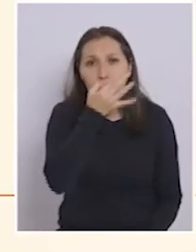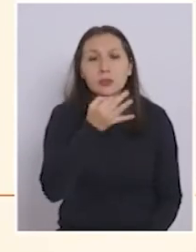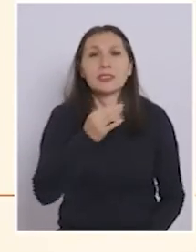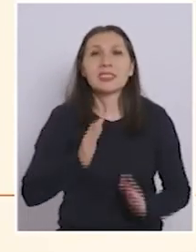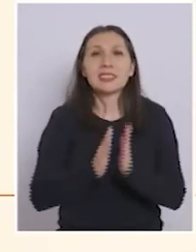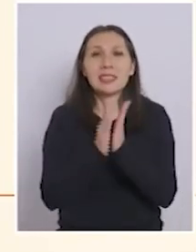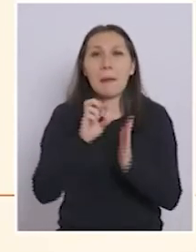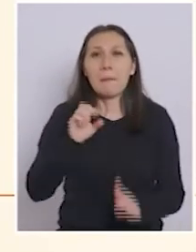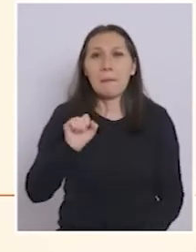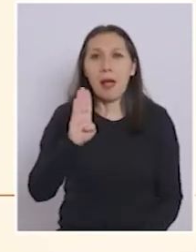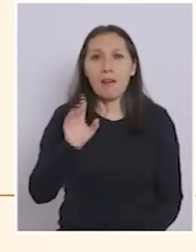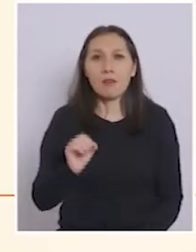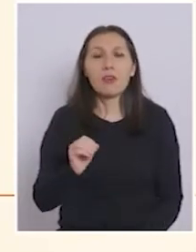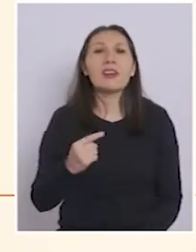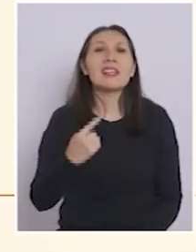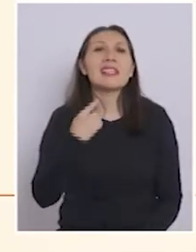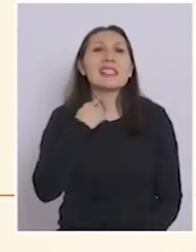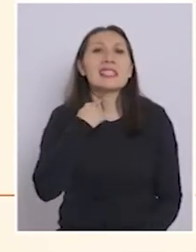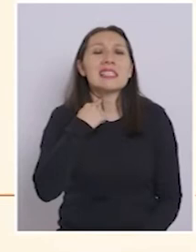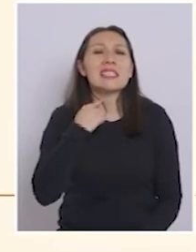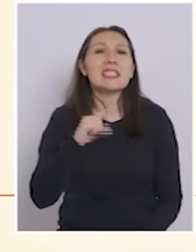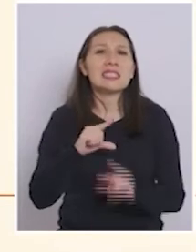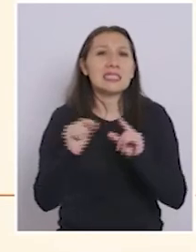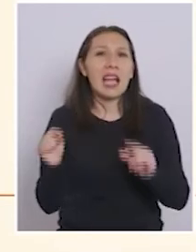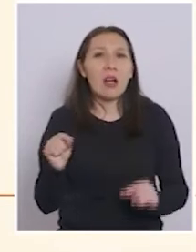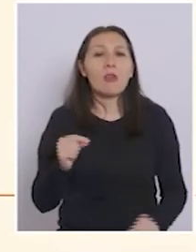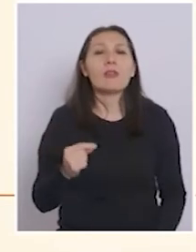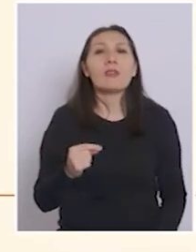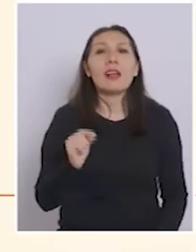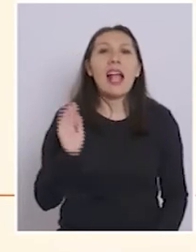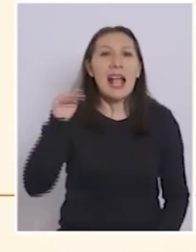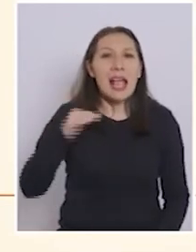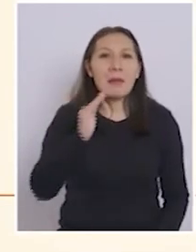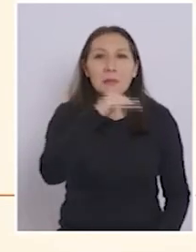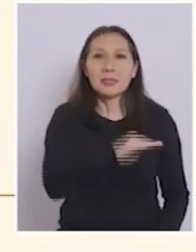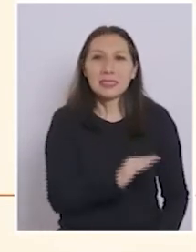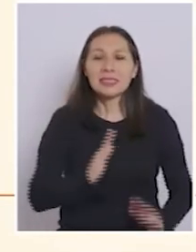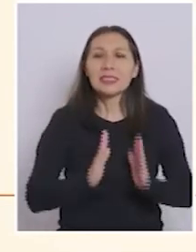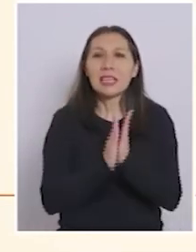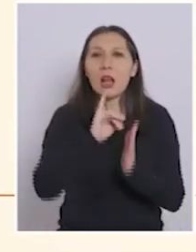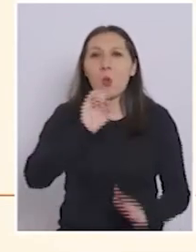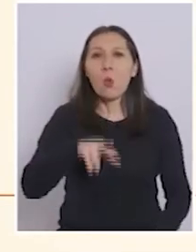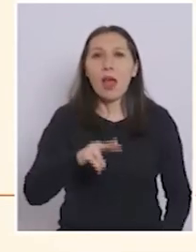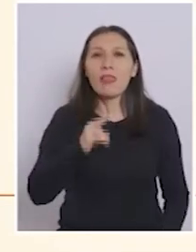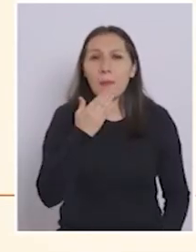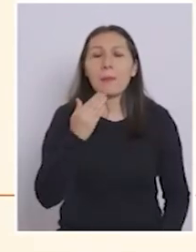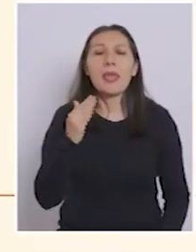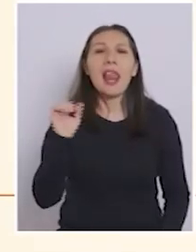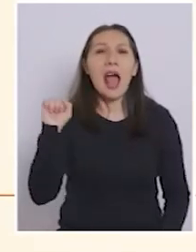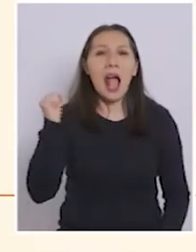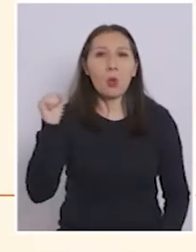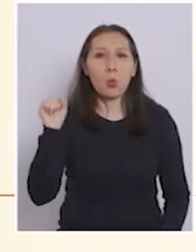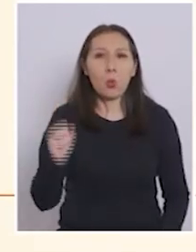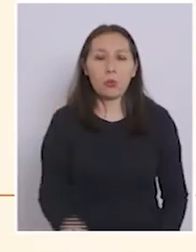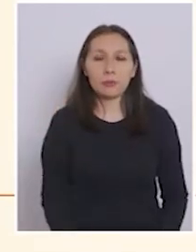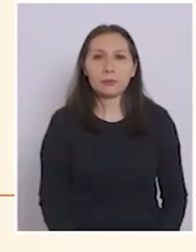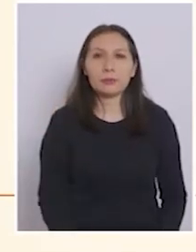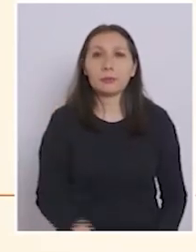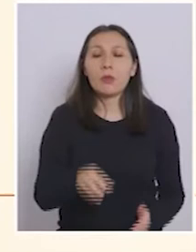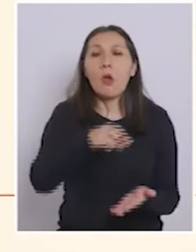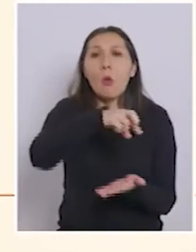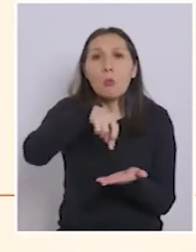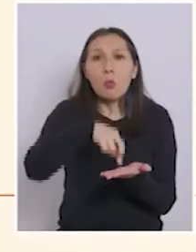San Pablo, Quinchao, Quiemchi, San Juan de la Costa y Ancud, Puerto Octay